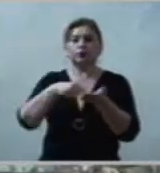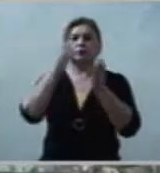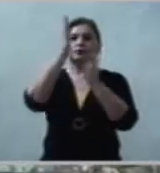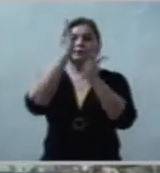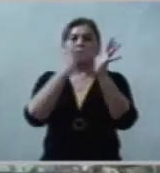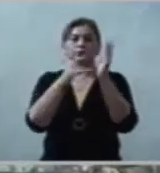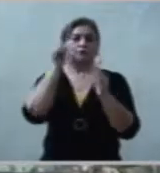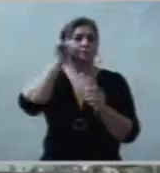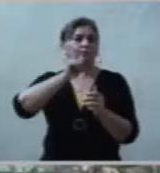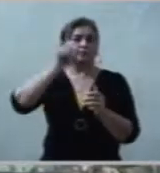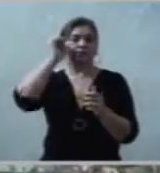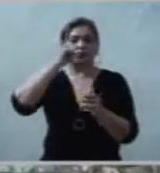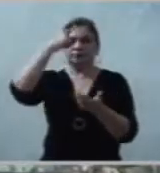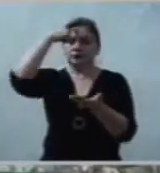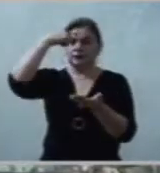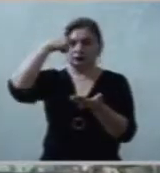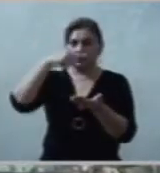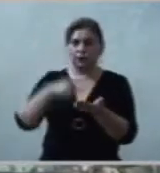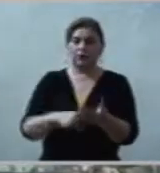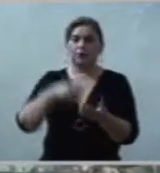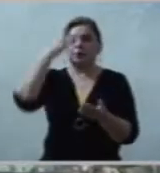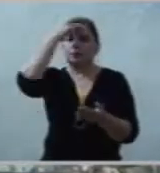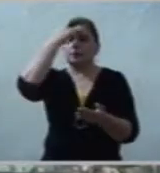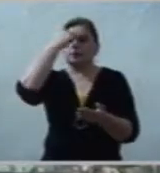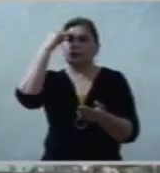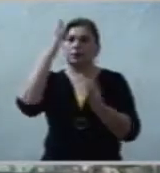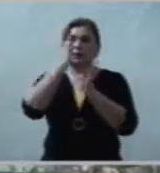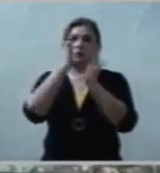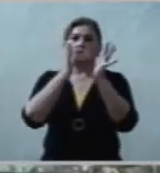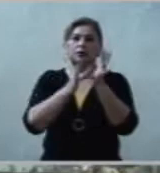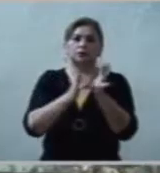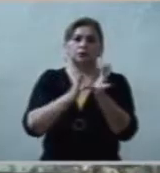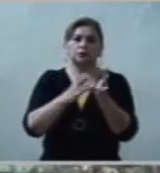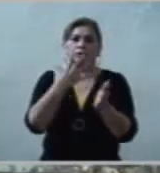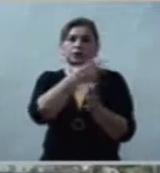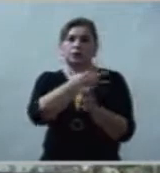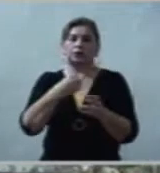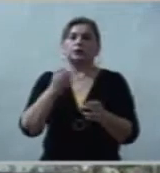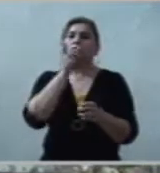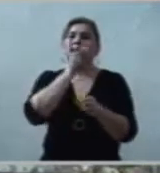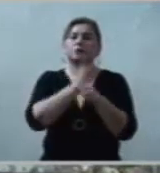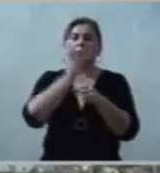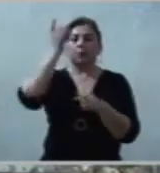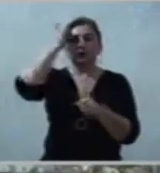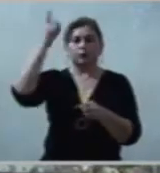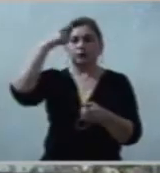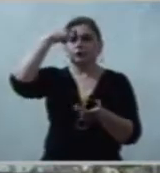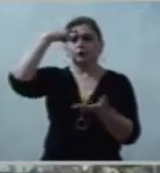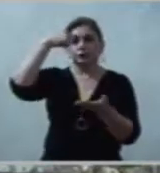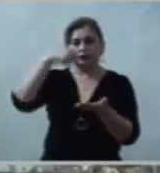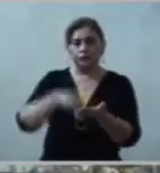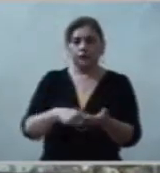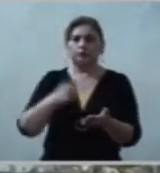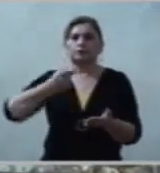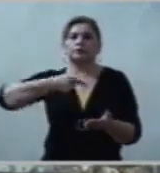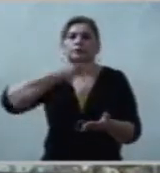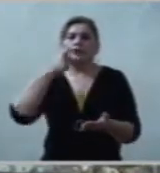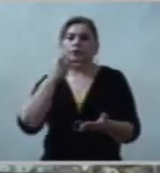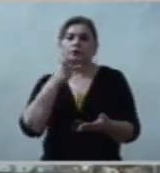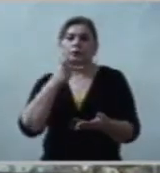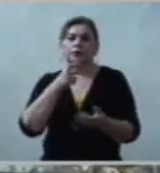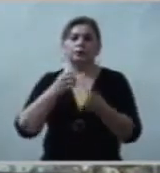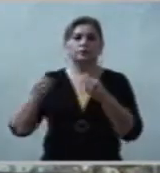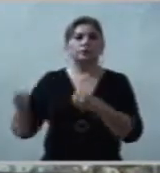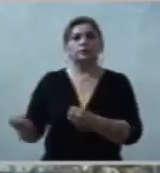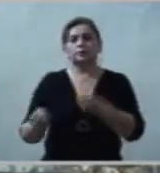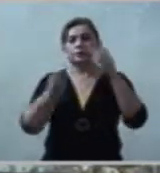que crea que Él es el Mesías, que es el Hijo de Dios, que me salva, que me lleva al